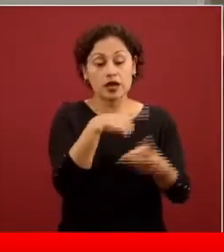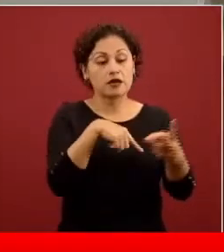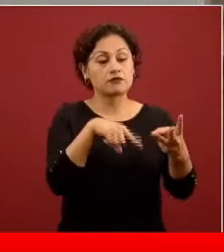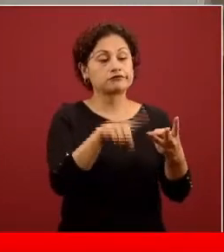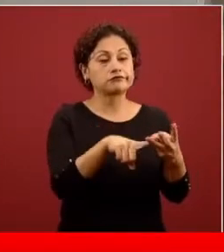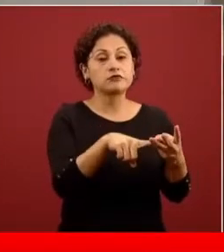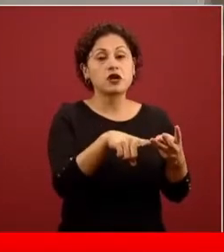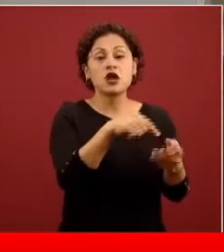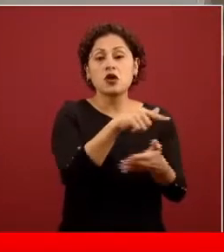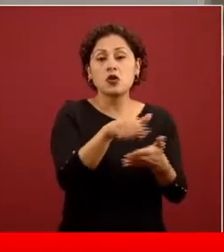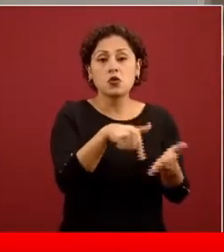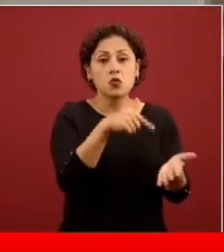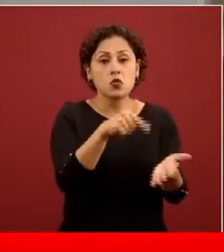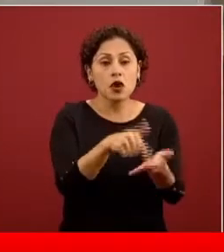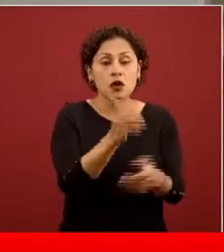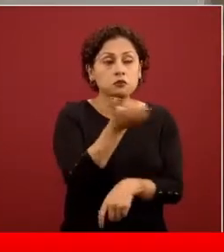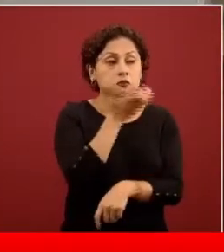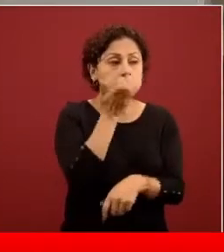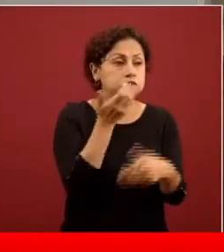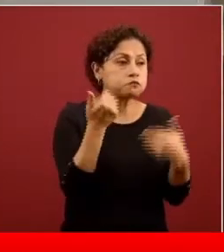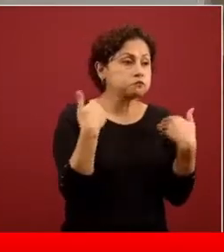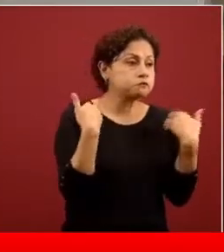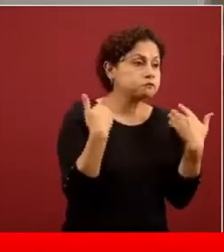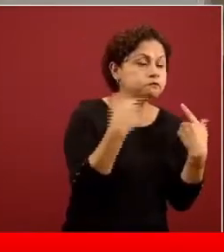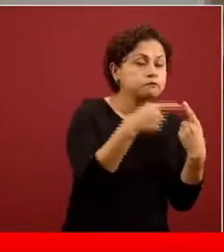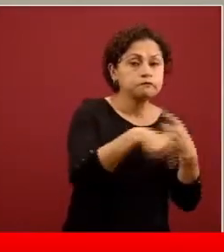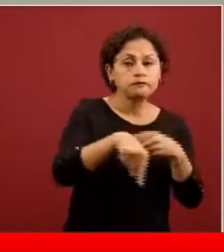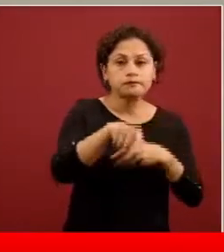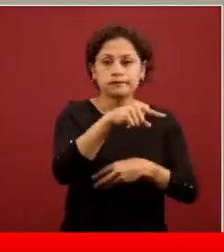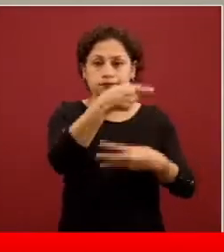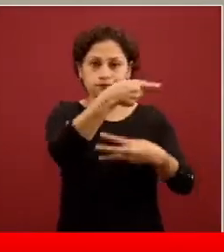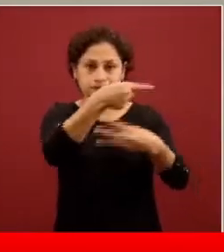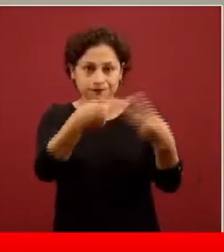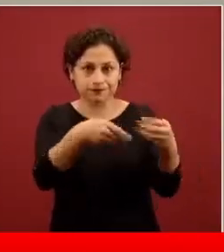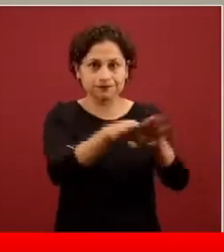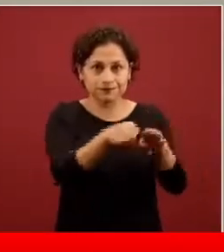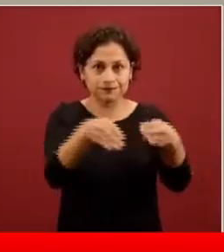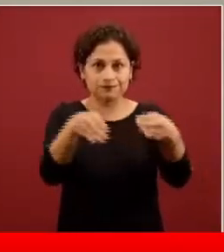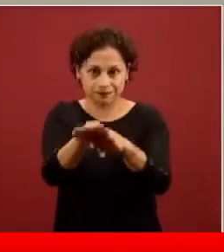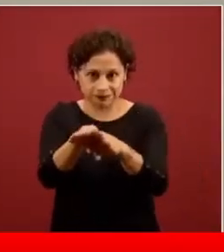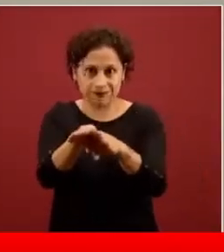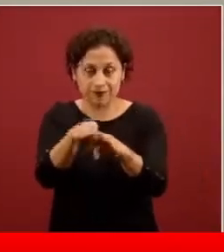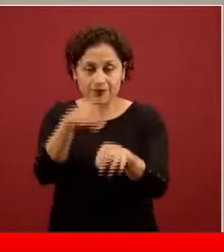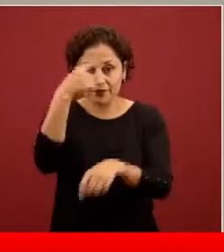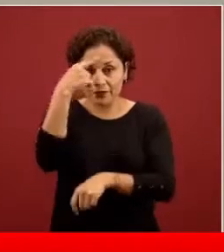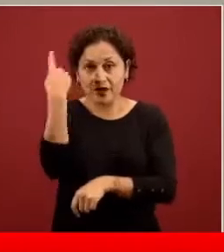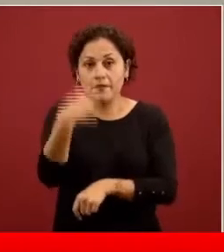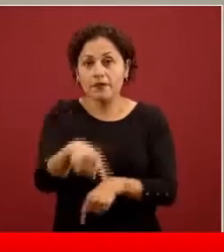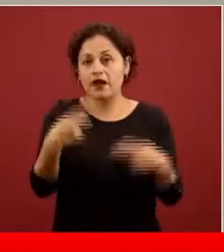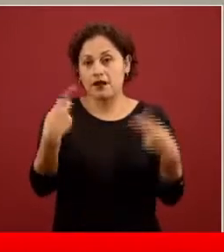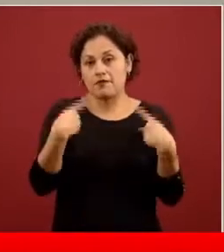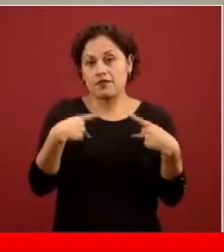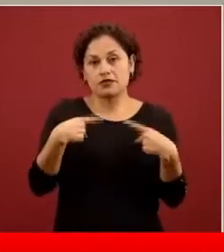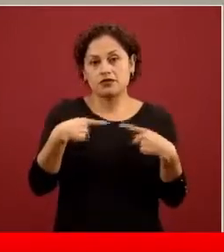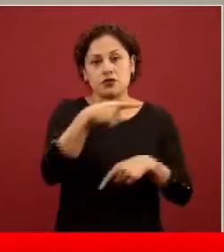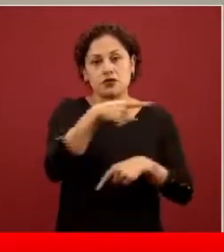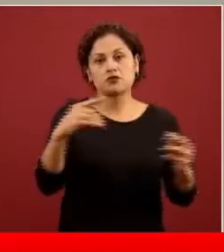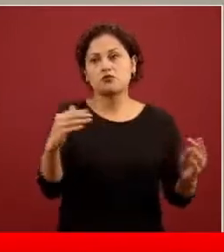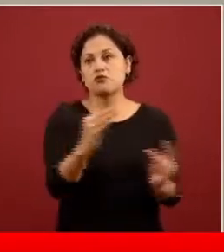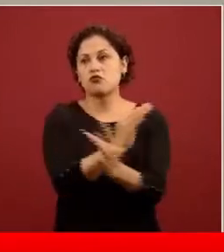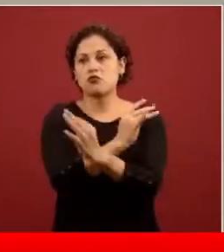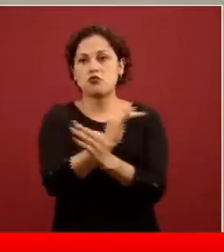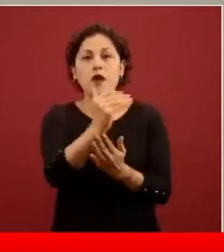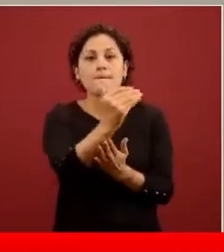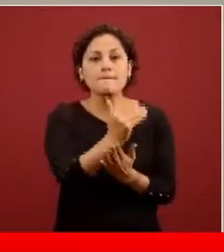actividades recreativas. Y el sujeto de la acción es los trabajos, las escuelas y los